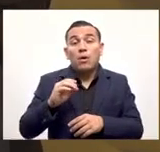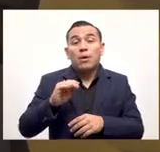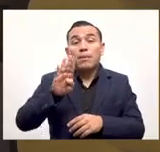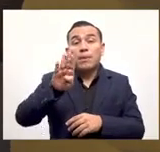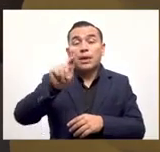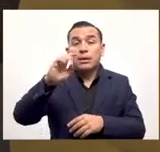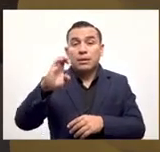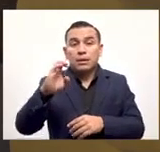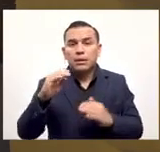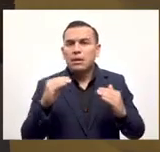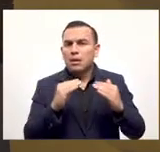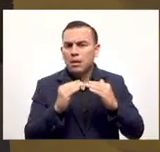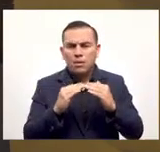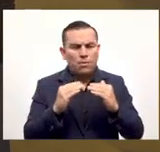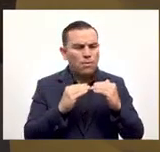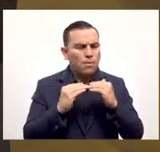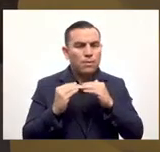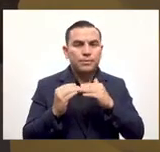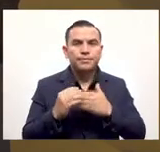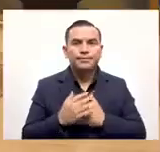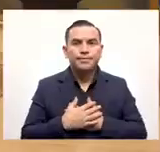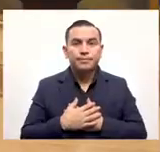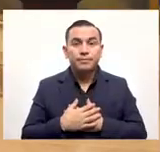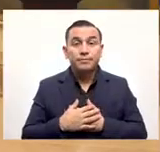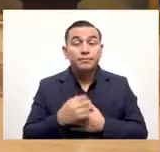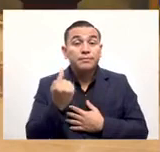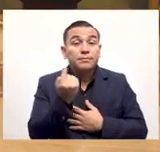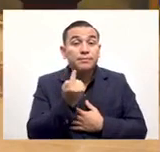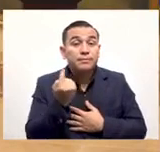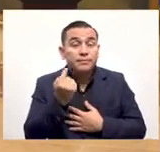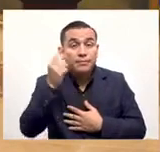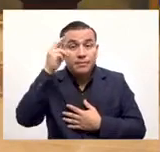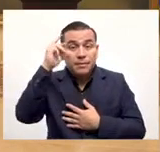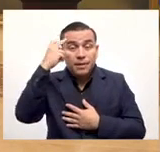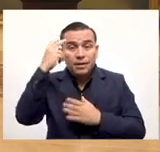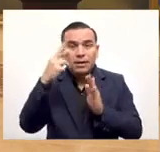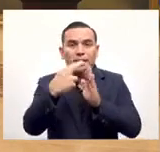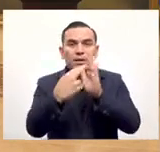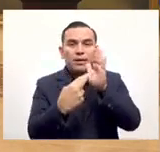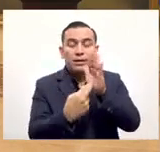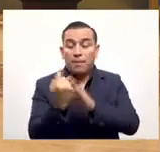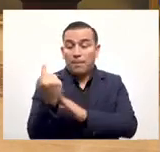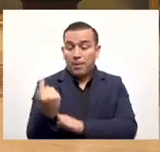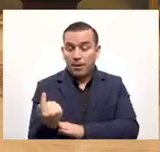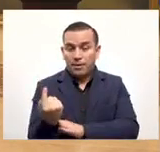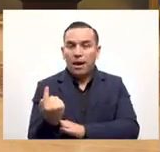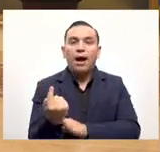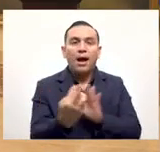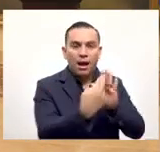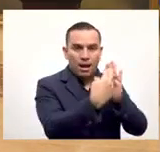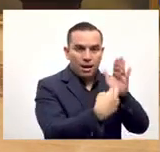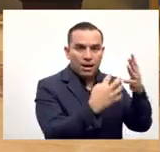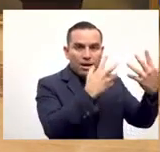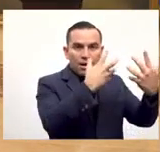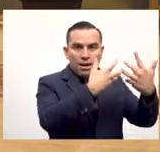funciona igual solo que está registrada a la persona y la otra está registrada a la empresa